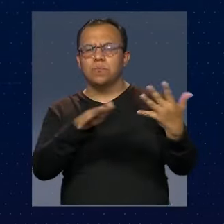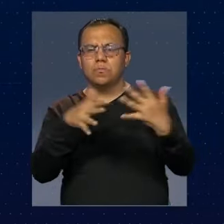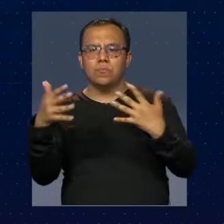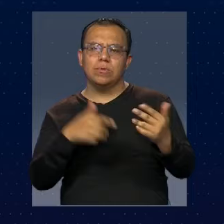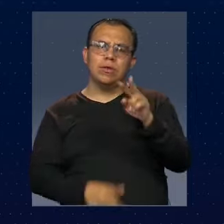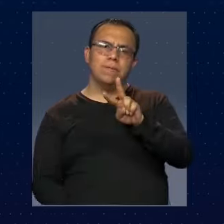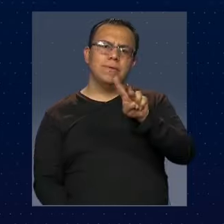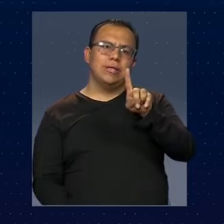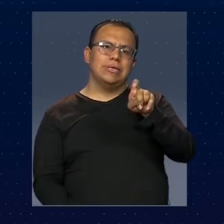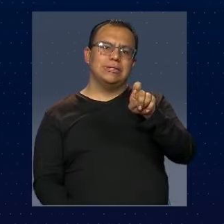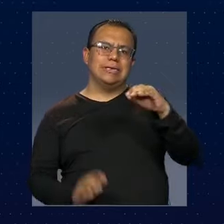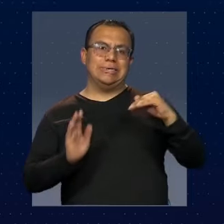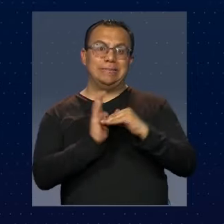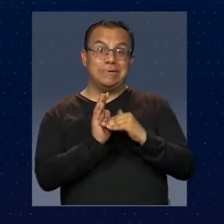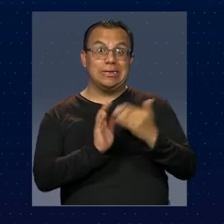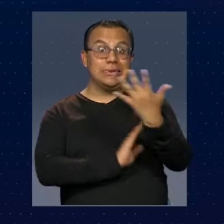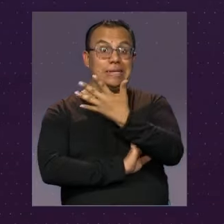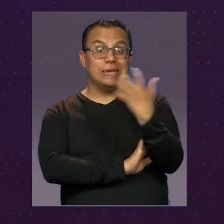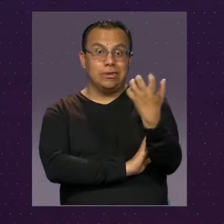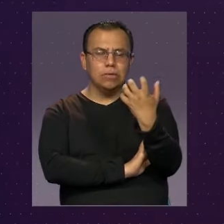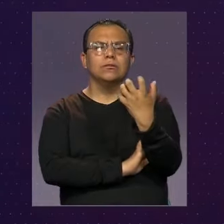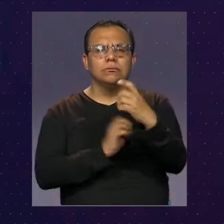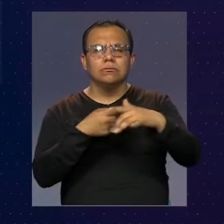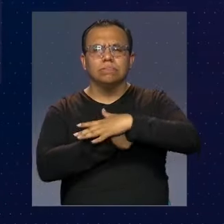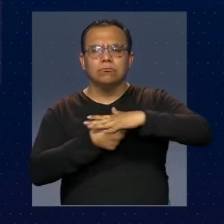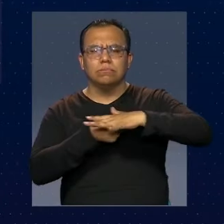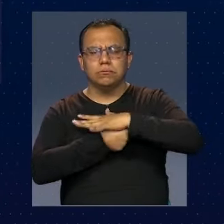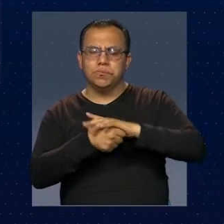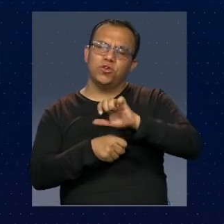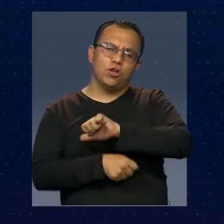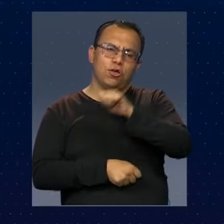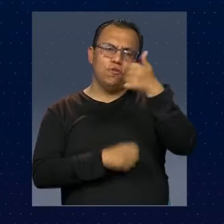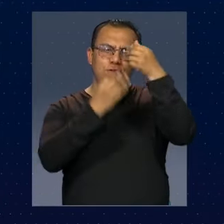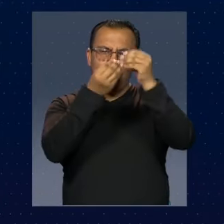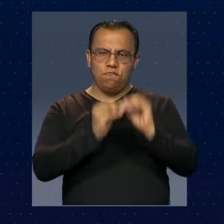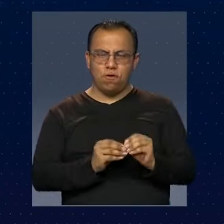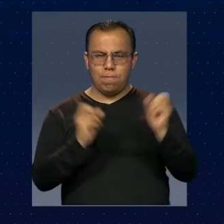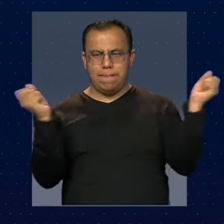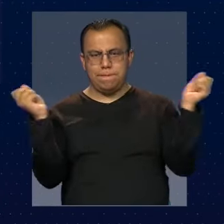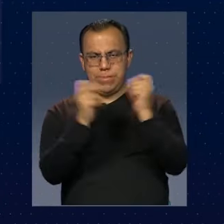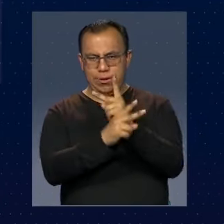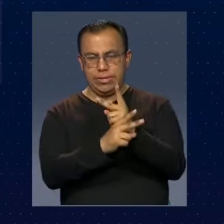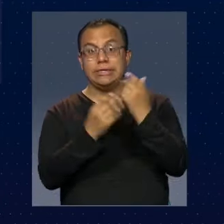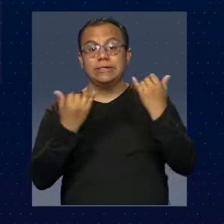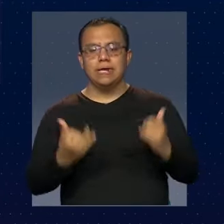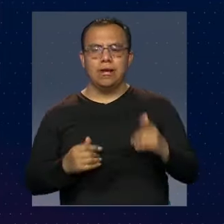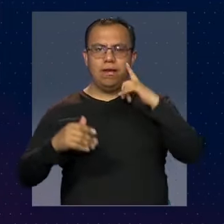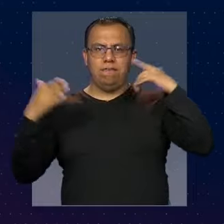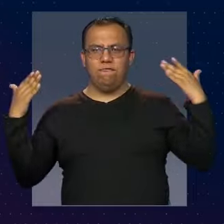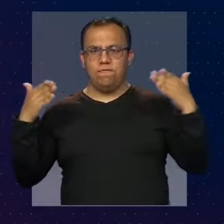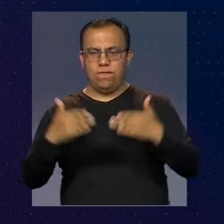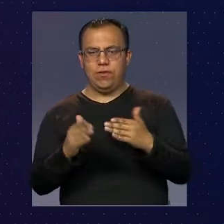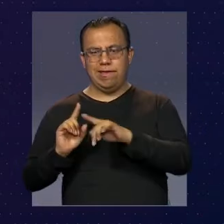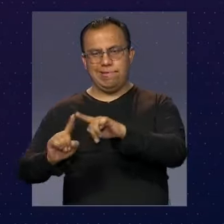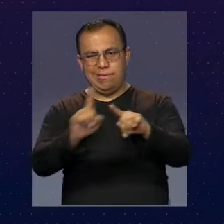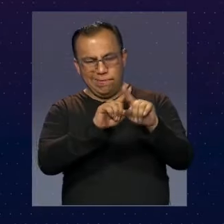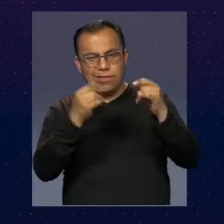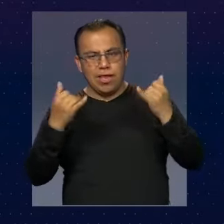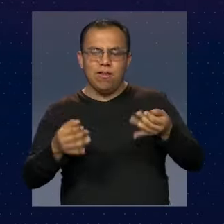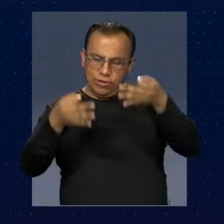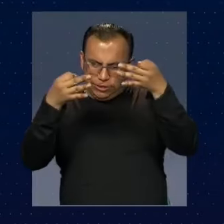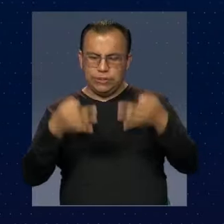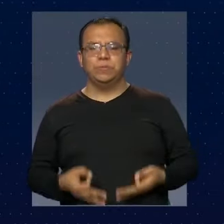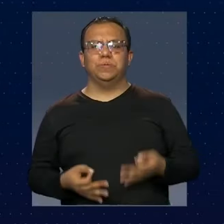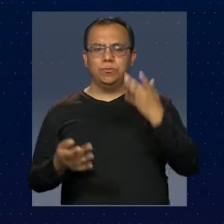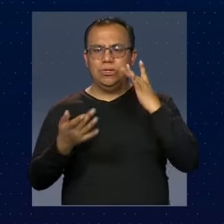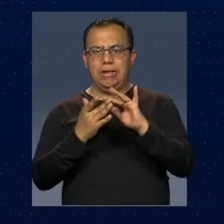26.500 casos de otro tipo de violencias con enfoque diferencial de género, específicamente